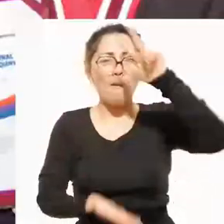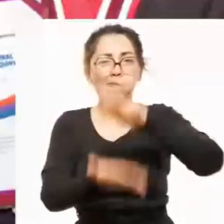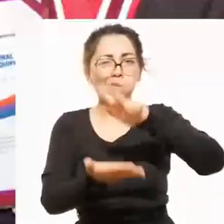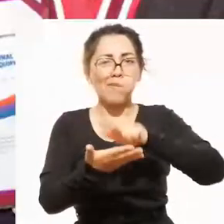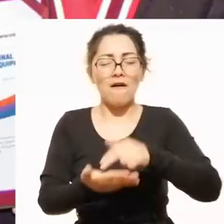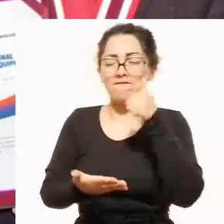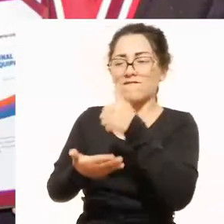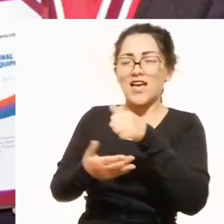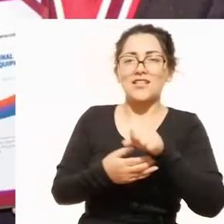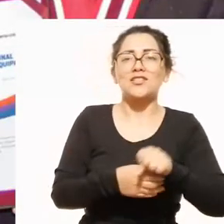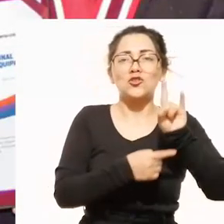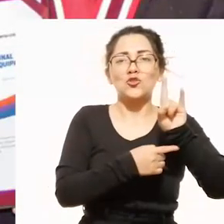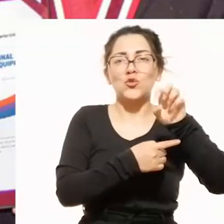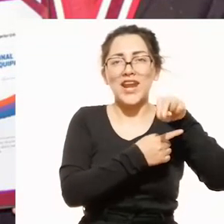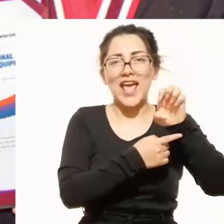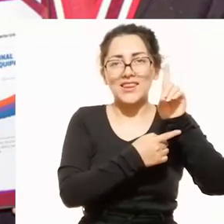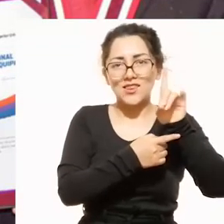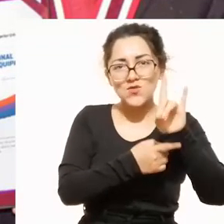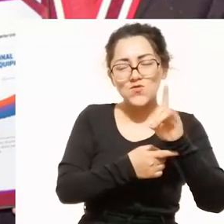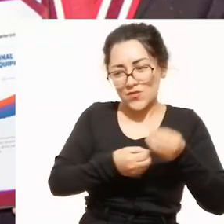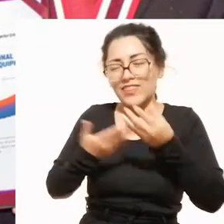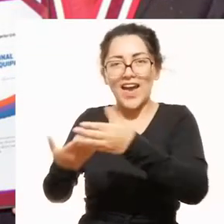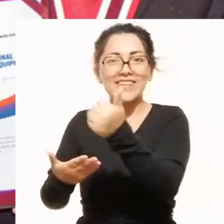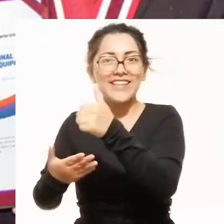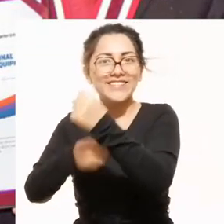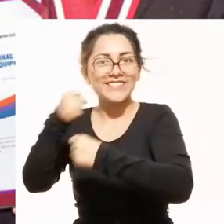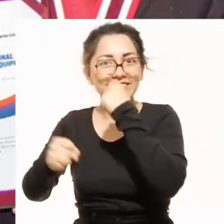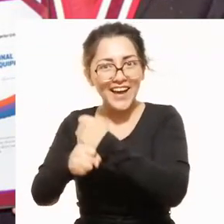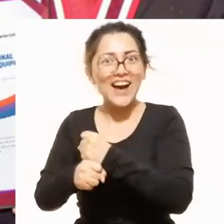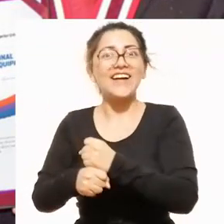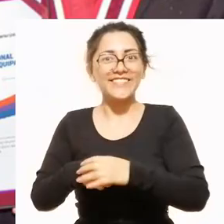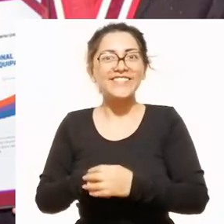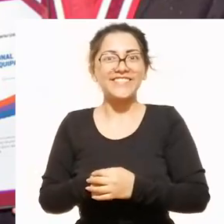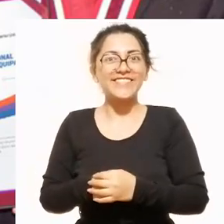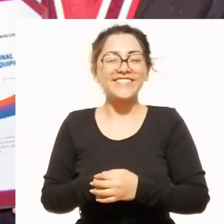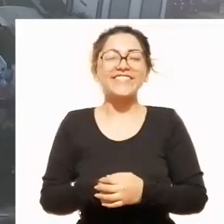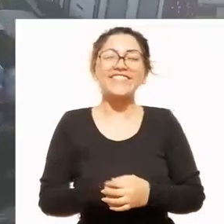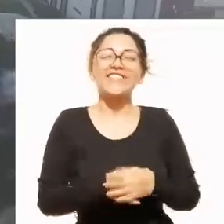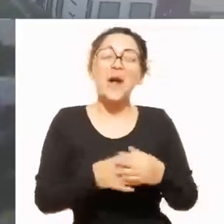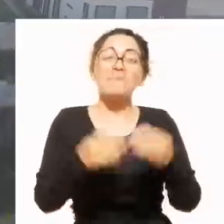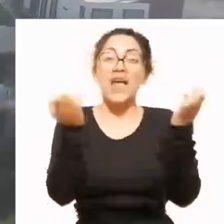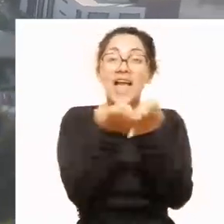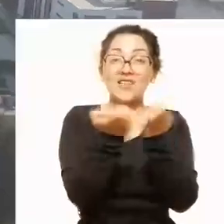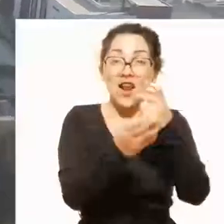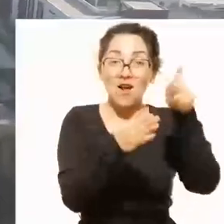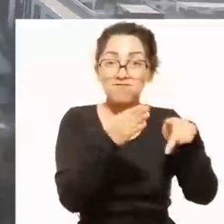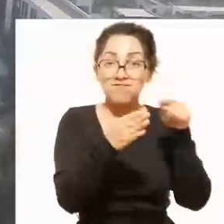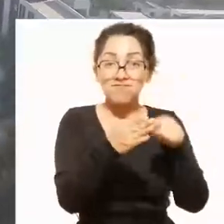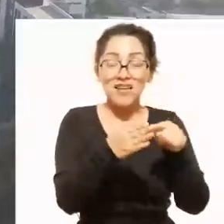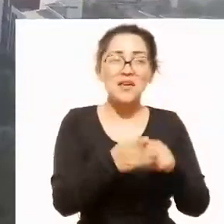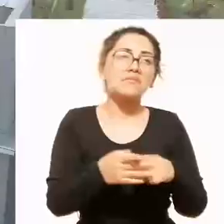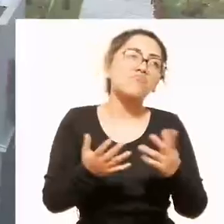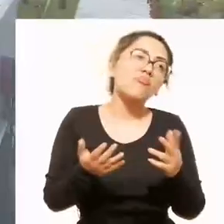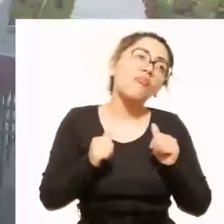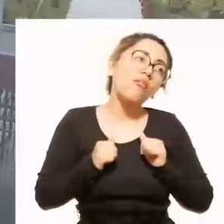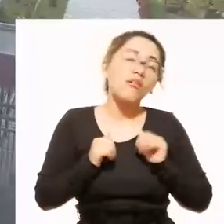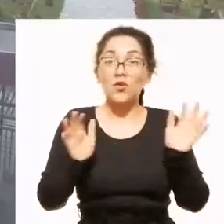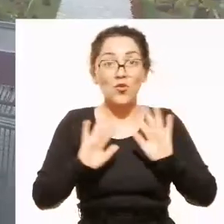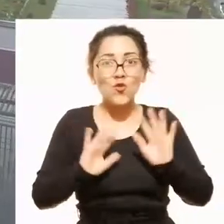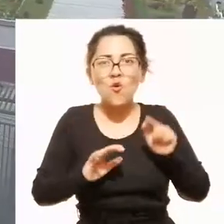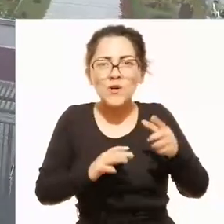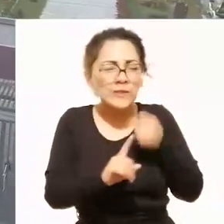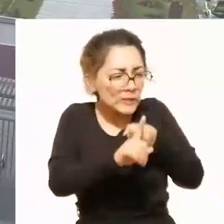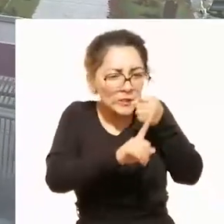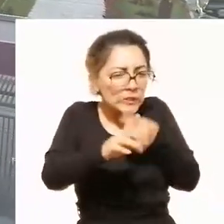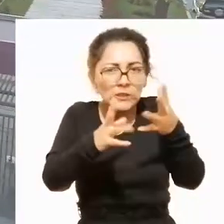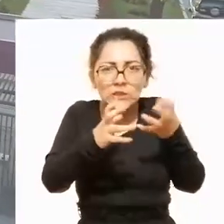el licenciamiento por 10 años, plazo máximo otorgado por la SUNEDU. Las escuelas profesionales no se detienen